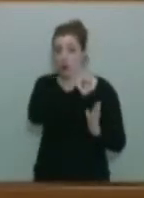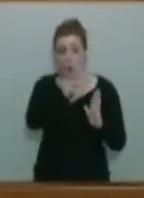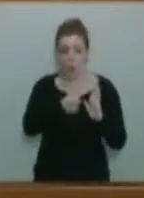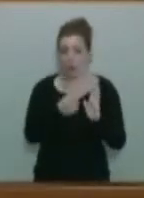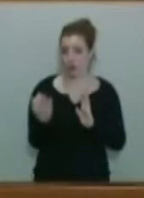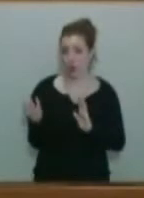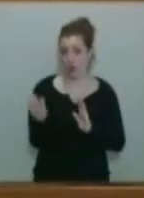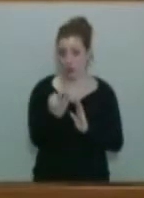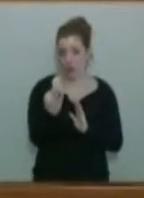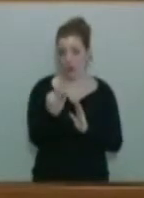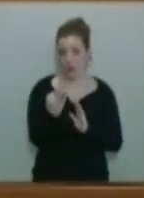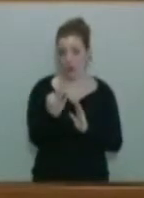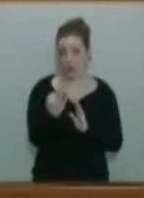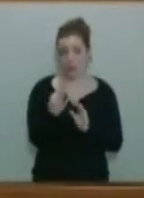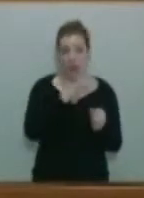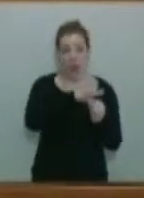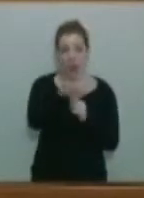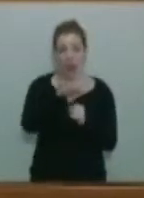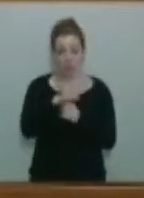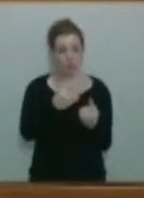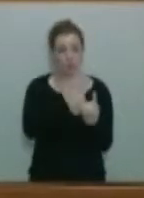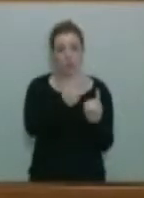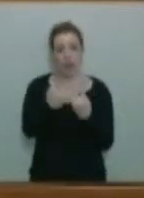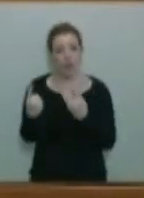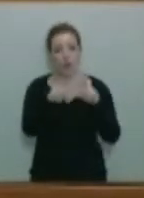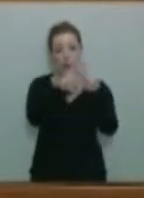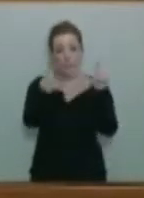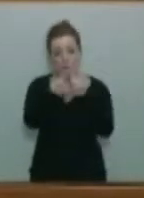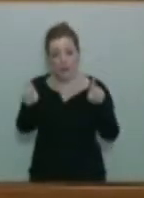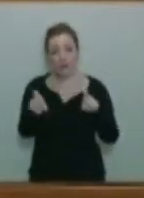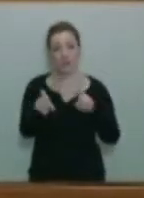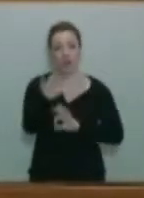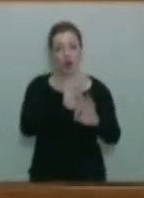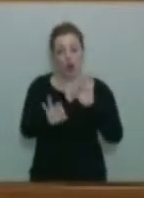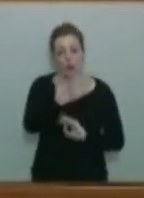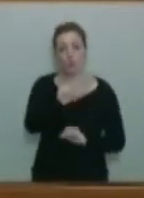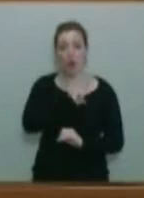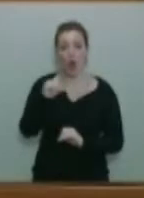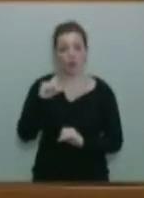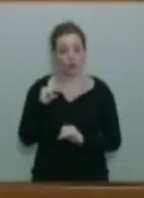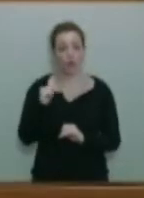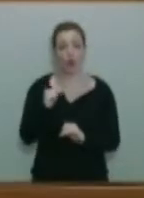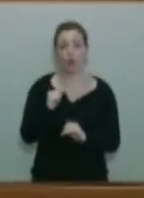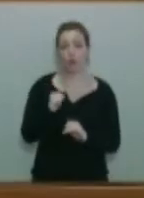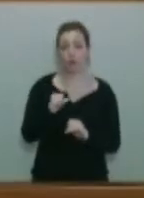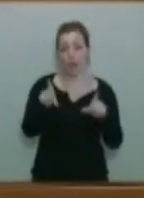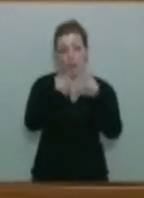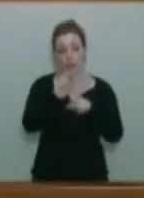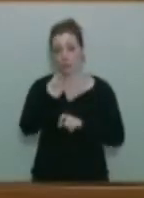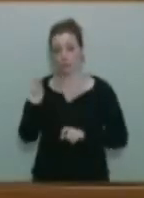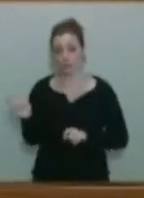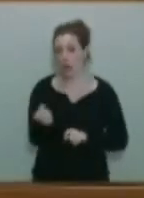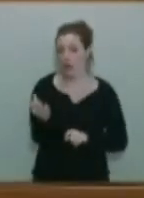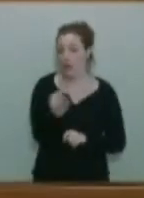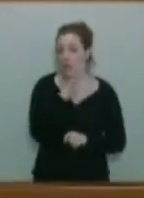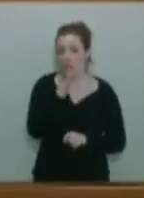abordando cada uno de sus ámbitos constitutivos, entidades, organismos autónomos, empresas y fundaciones públicas, con el objetivo de